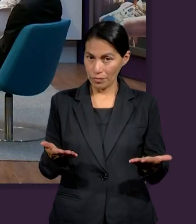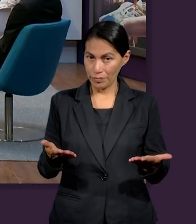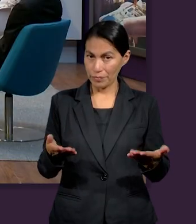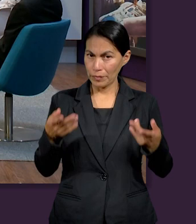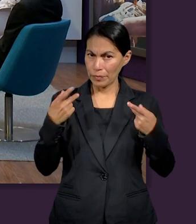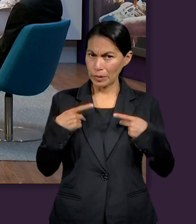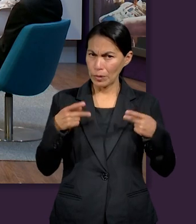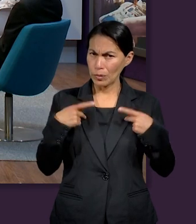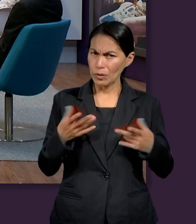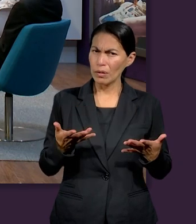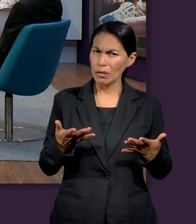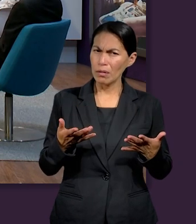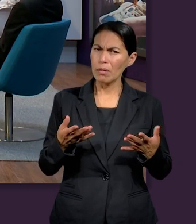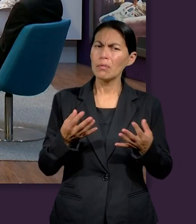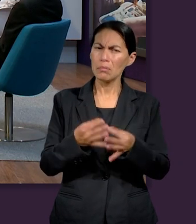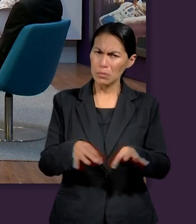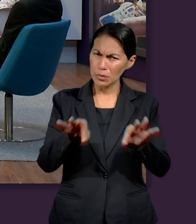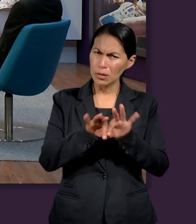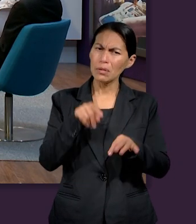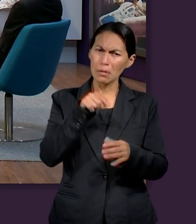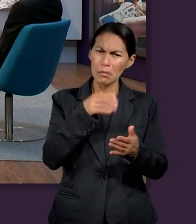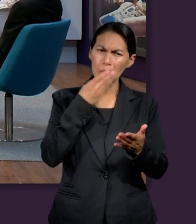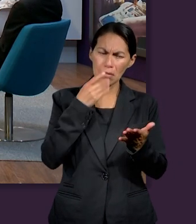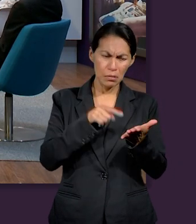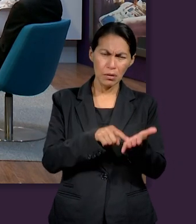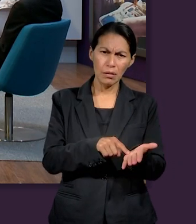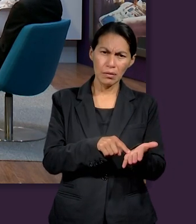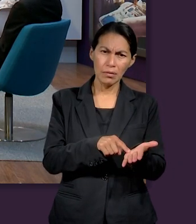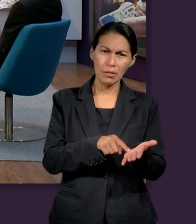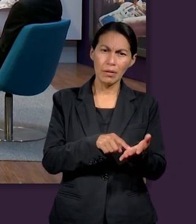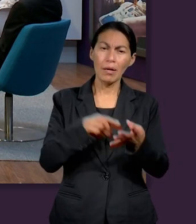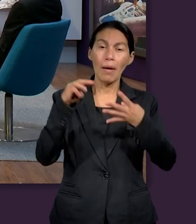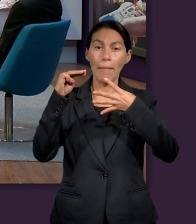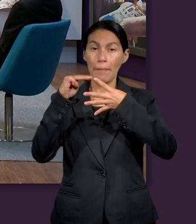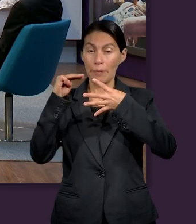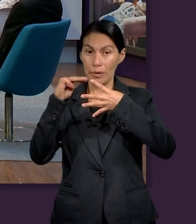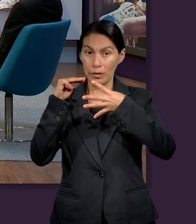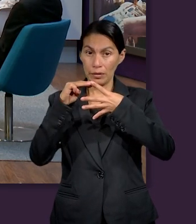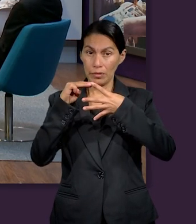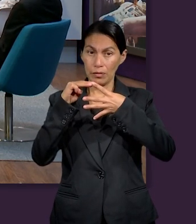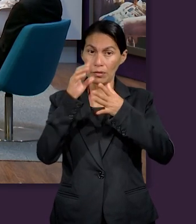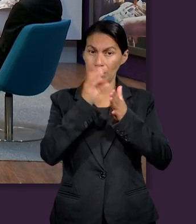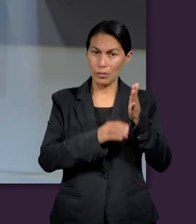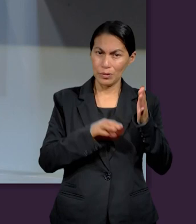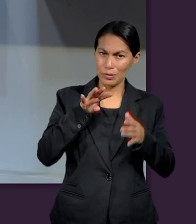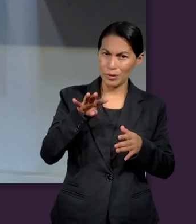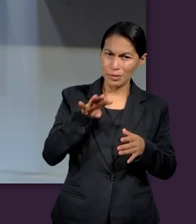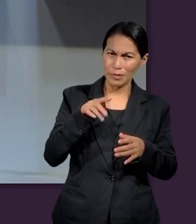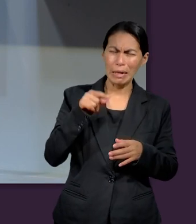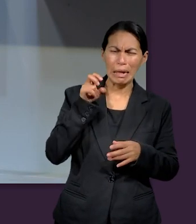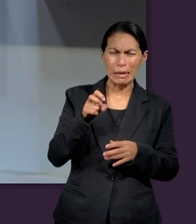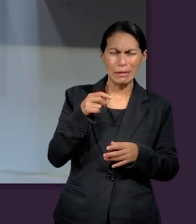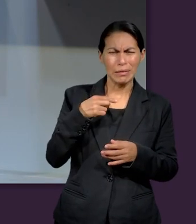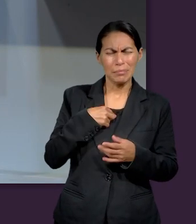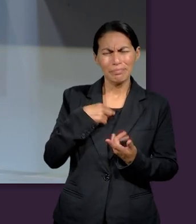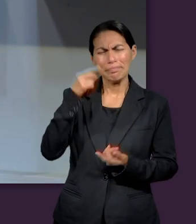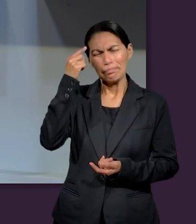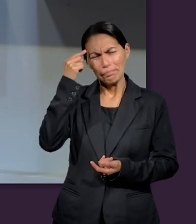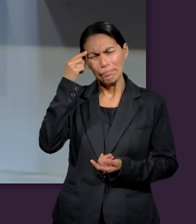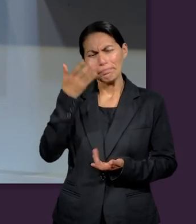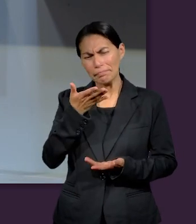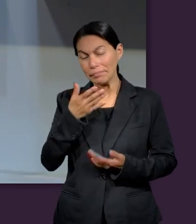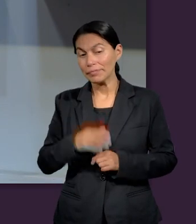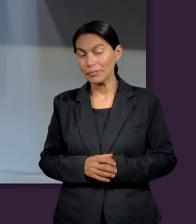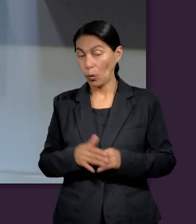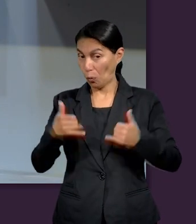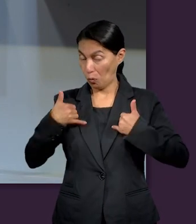ver un personaje muy interesante que se encuentra allí en San Mateo capítulo 19. Siempre me ha llamado la atención